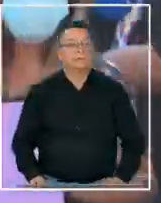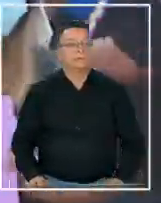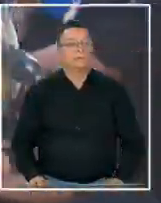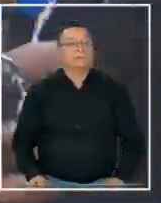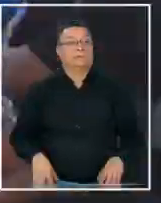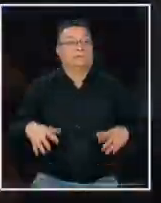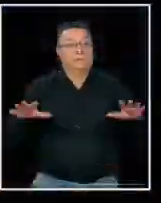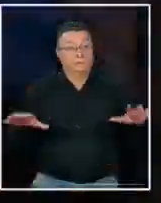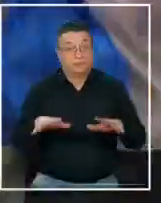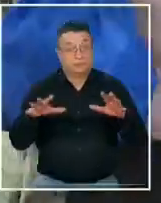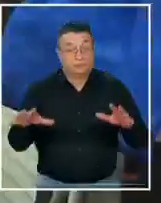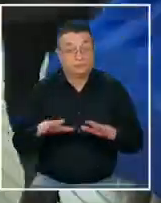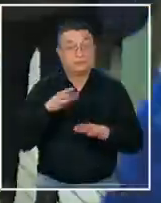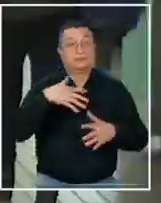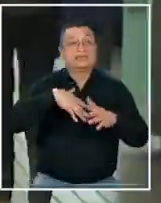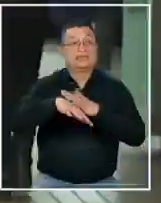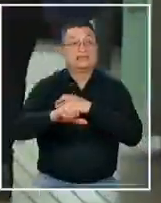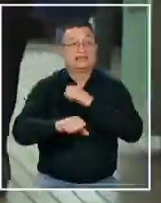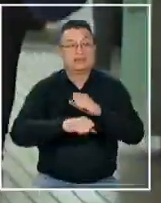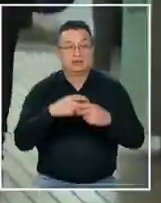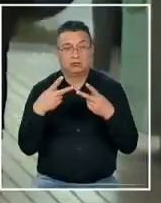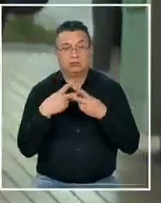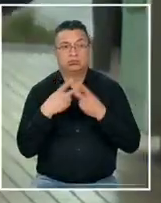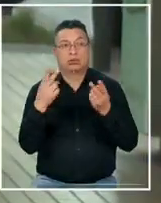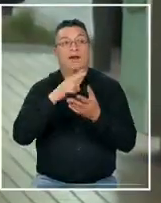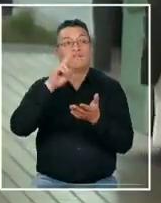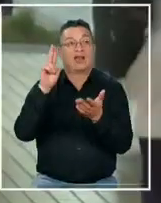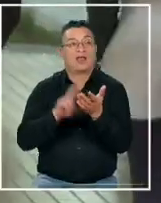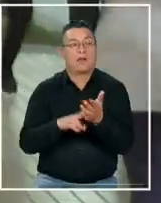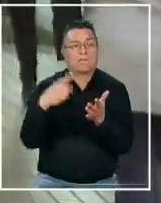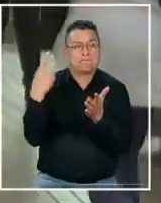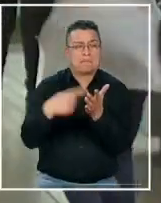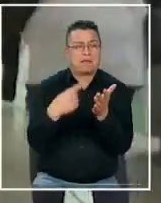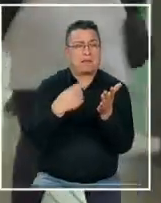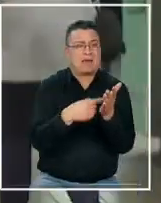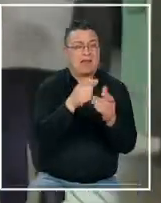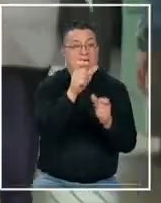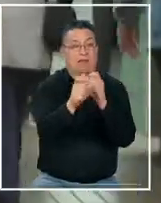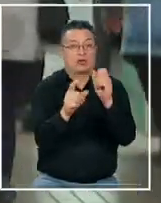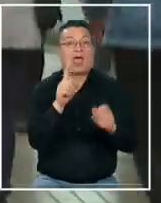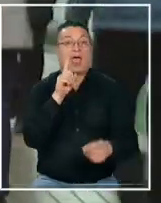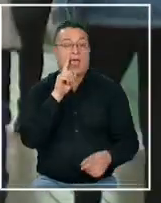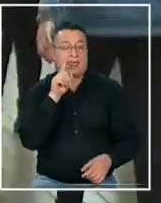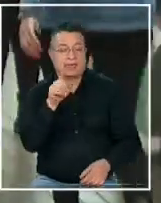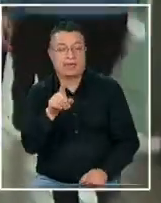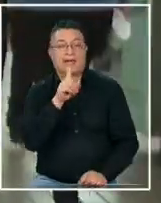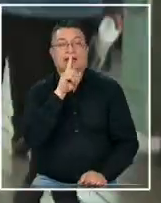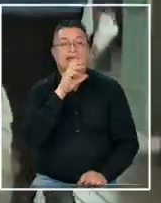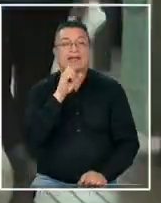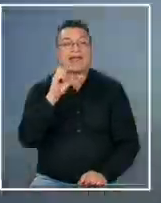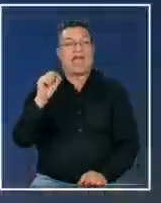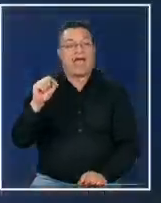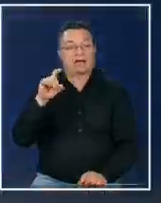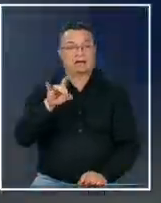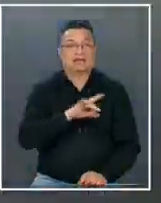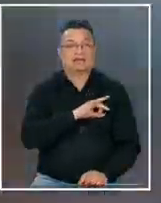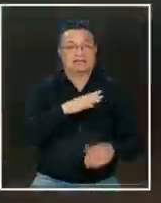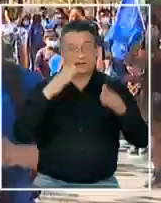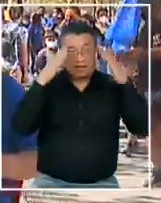un esfuerzo de más de 15 años por visibilizar la realidad de miles de personas que viven con trastorno del espectro autista en Chile